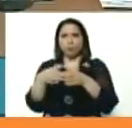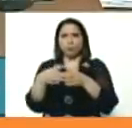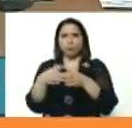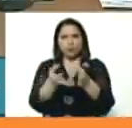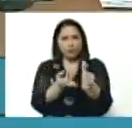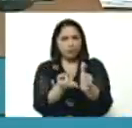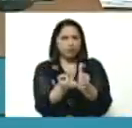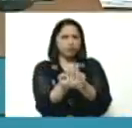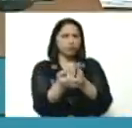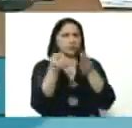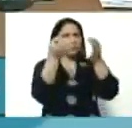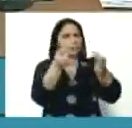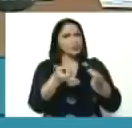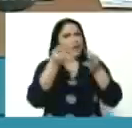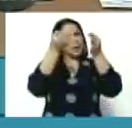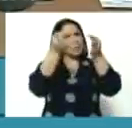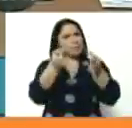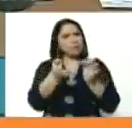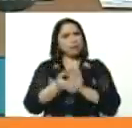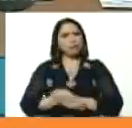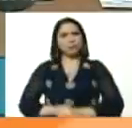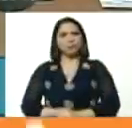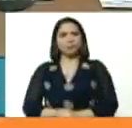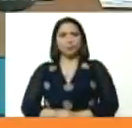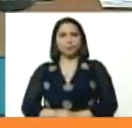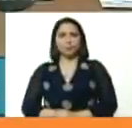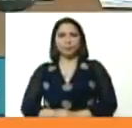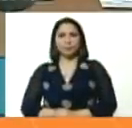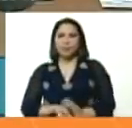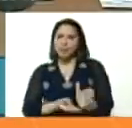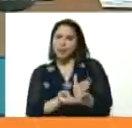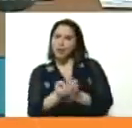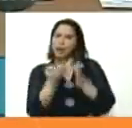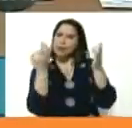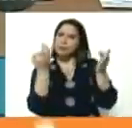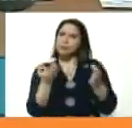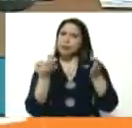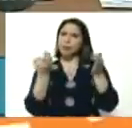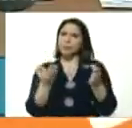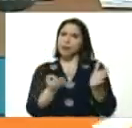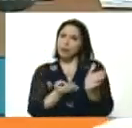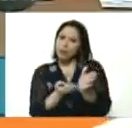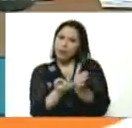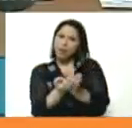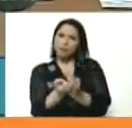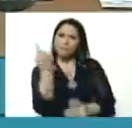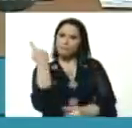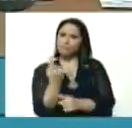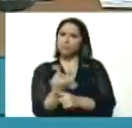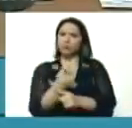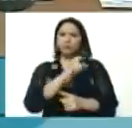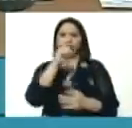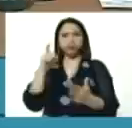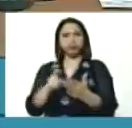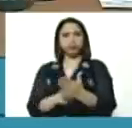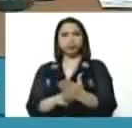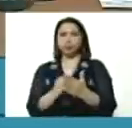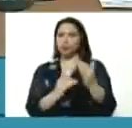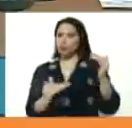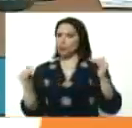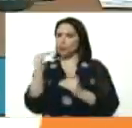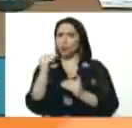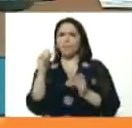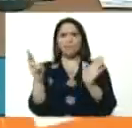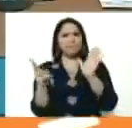leales siempre, leales siempre, la lealtad absoluta, suprema,